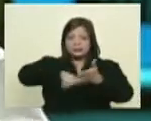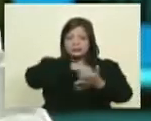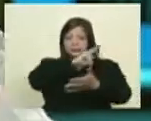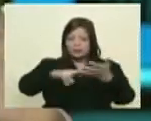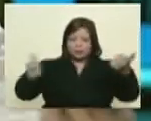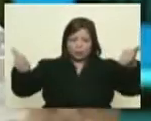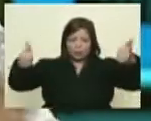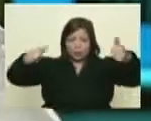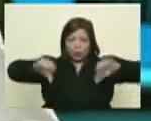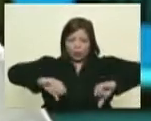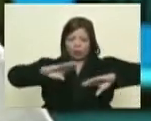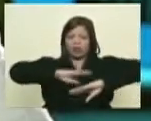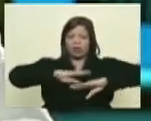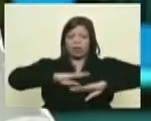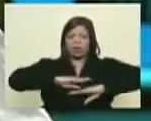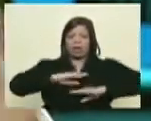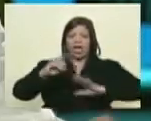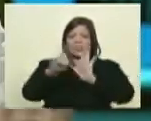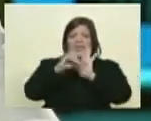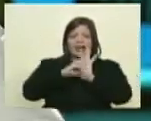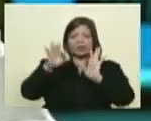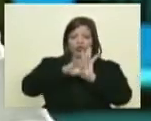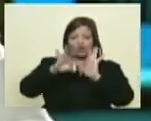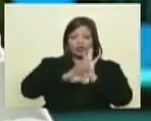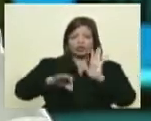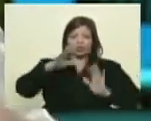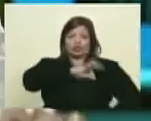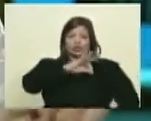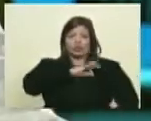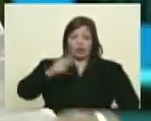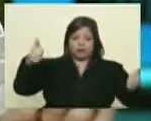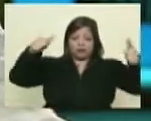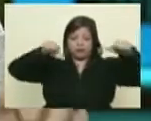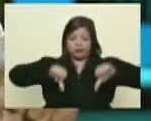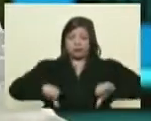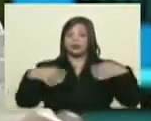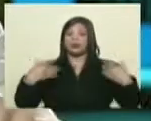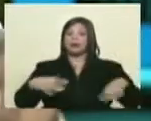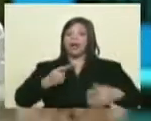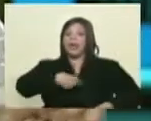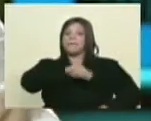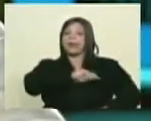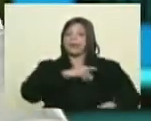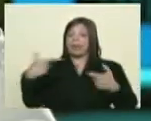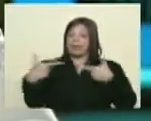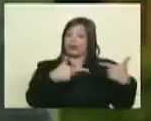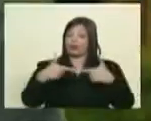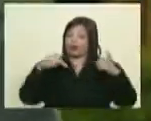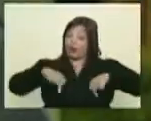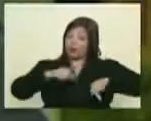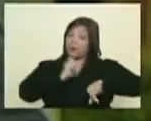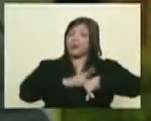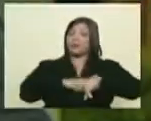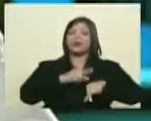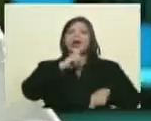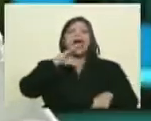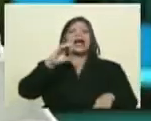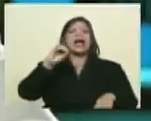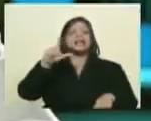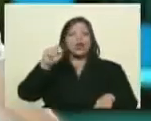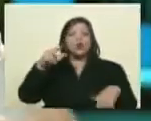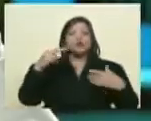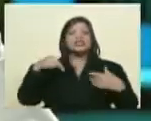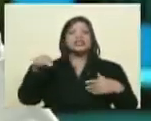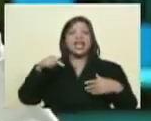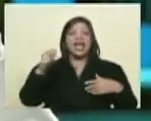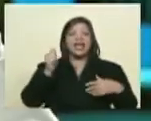estado de bienestar la reducción de los derechos sociales y la violación de los derechos en general eso es lo que los españoles tienen que discutir en este momento mire, Cataluña ¿Cataluña qué?